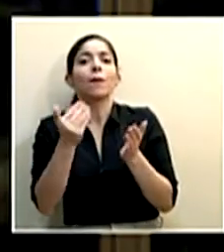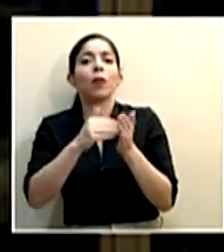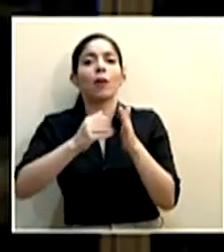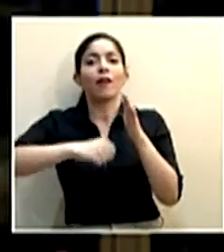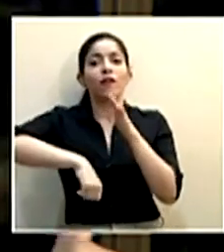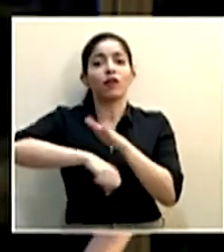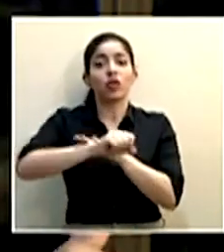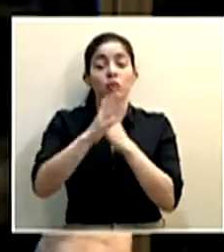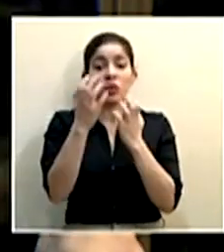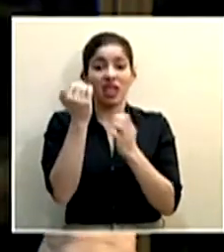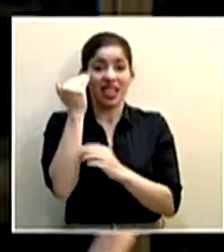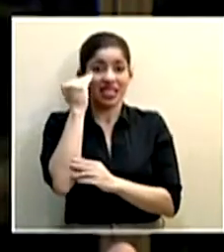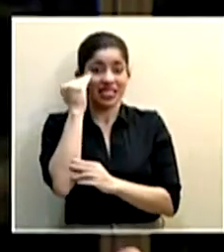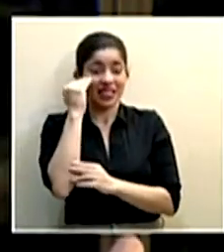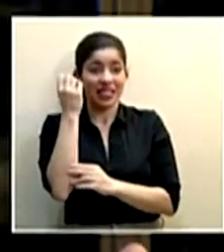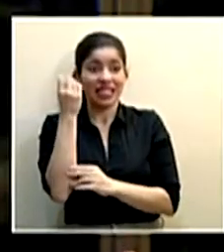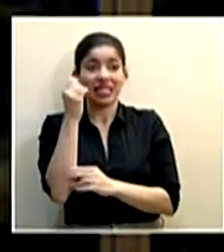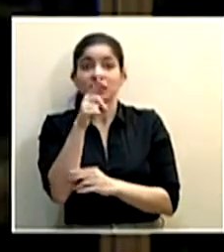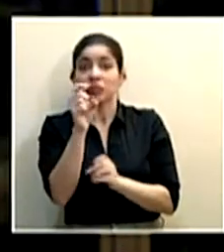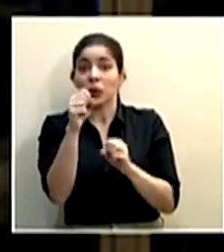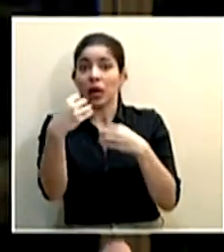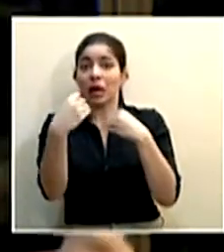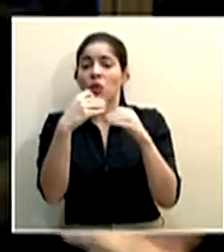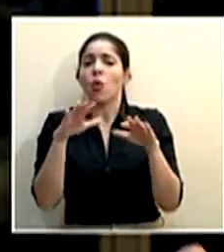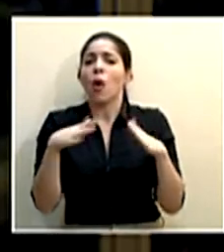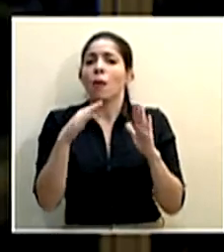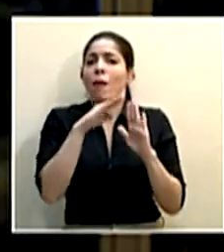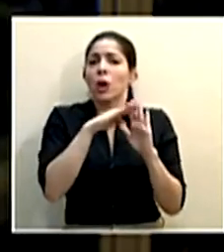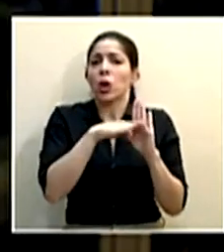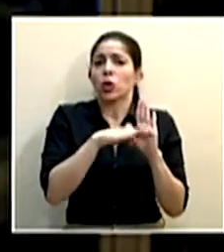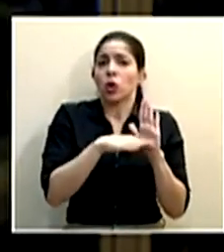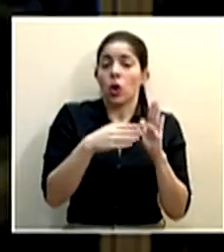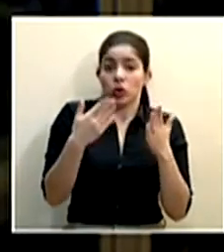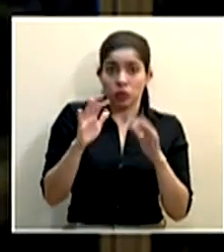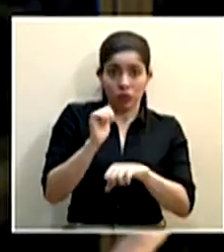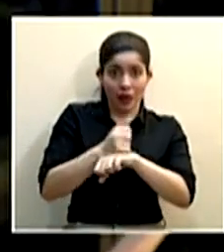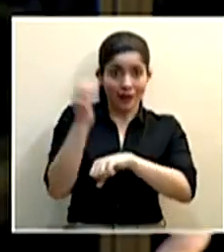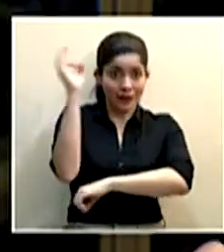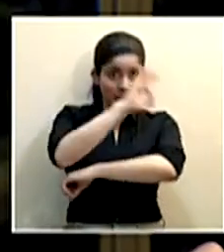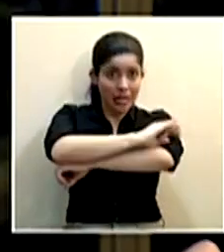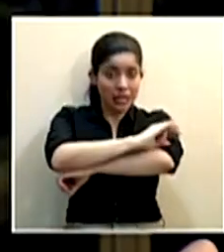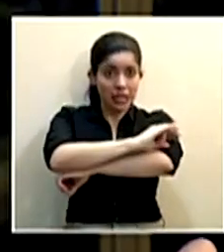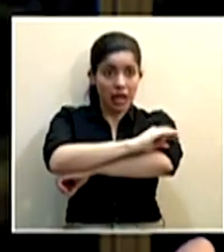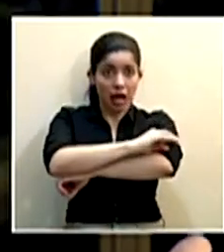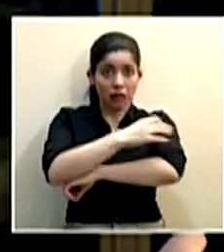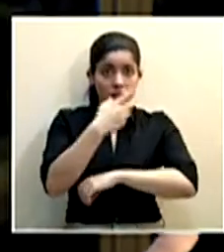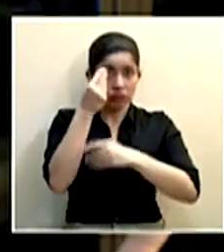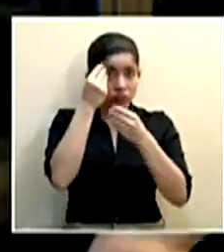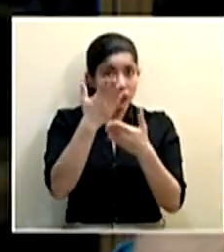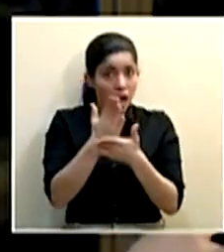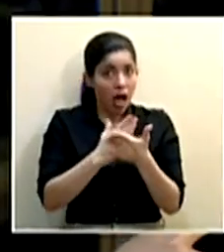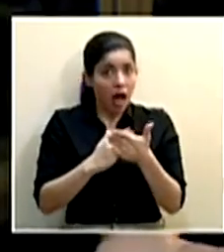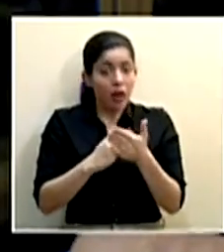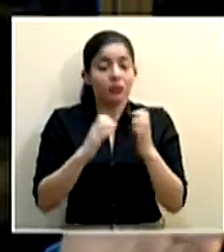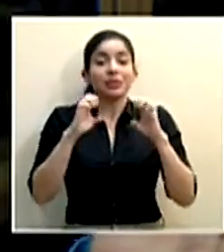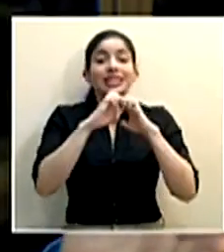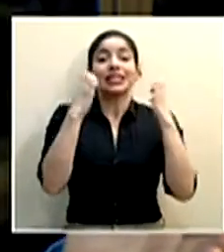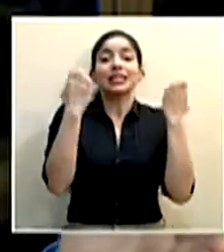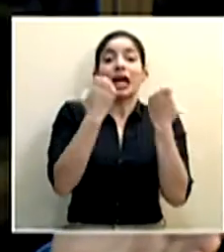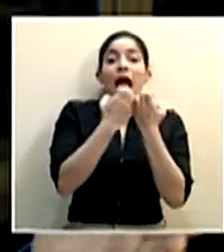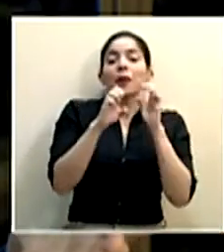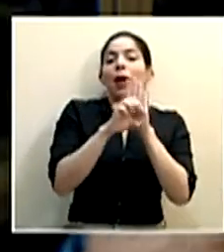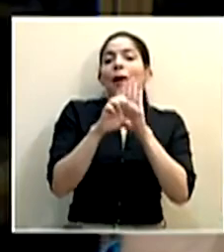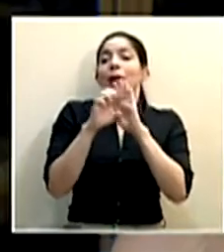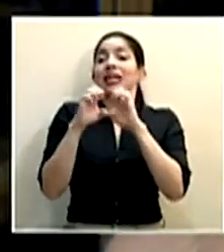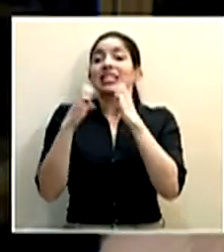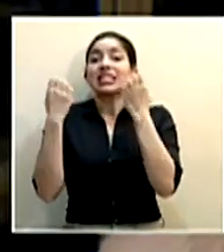Entonces, quería saber, no sé, por ejemplo, qué nos va a hablar del protocolo, si tiene, digamos, fecha, ya, digamos, que le hayan dicho. Los estadios, si, por ejemplo, algún